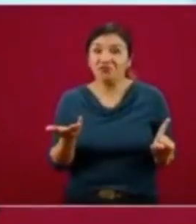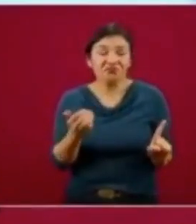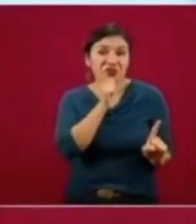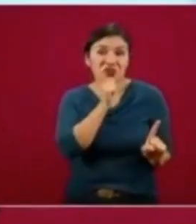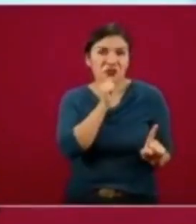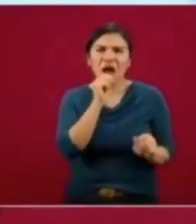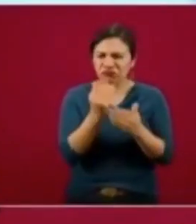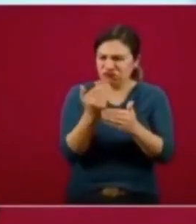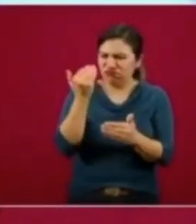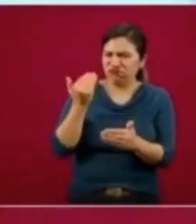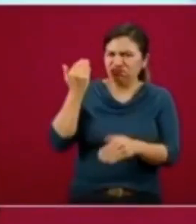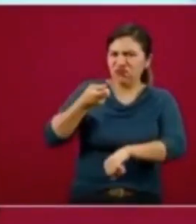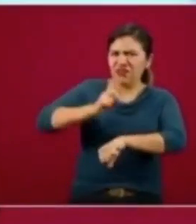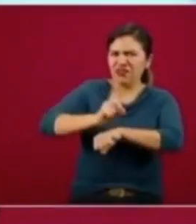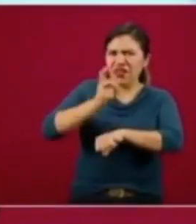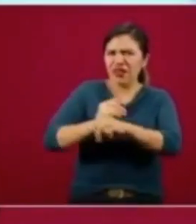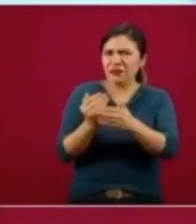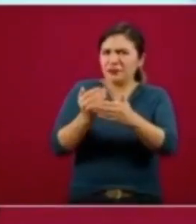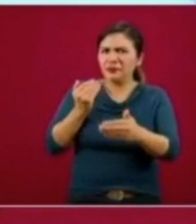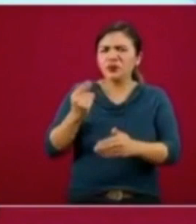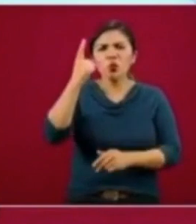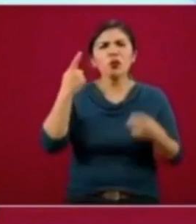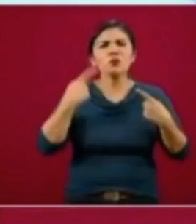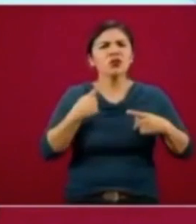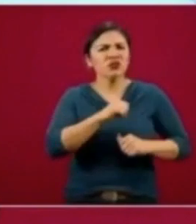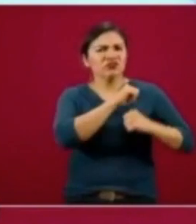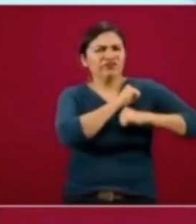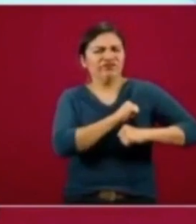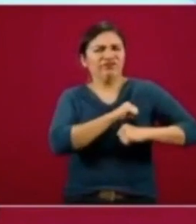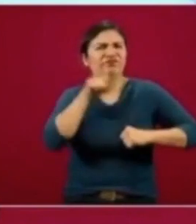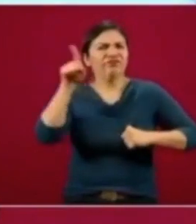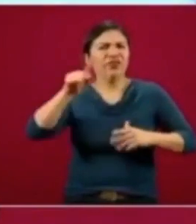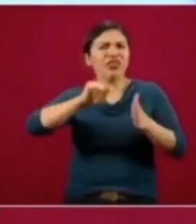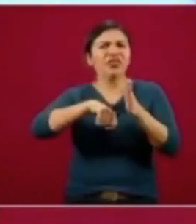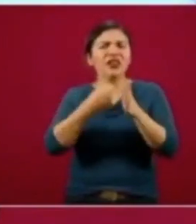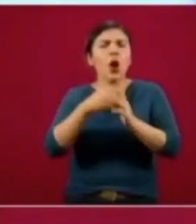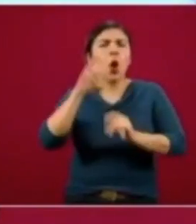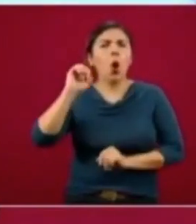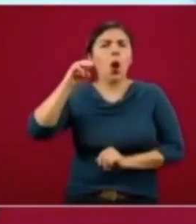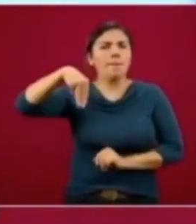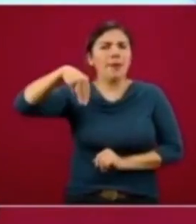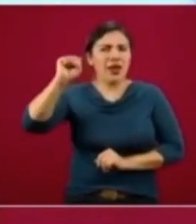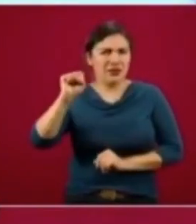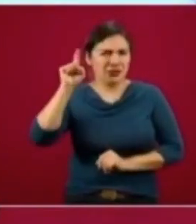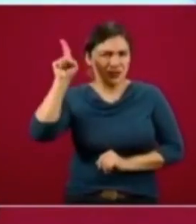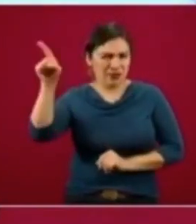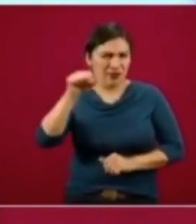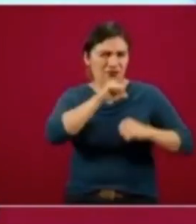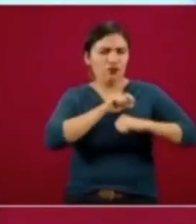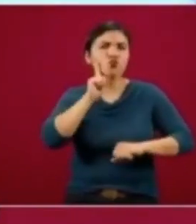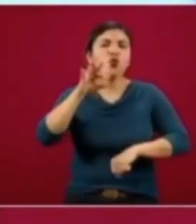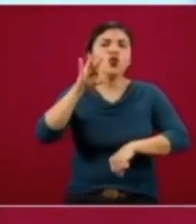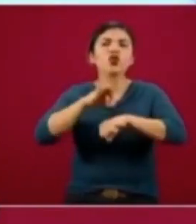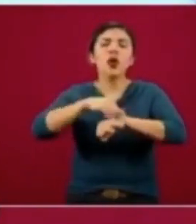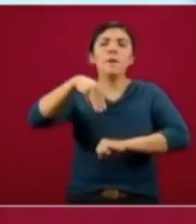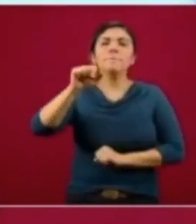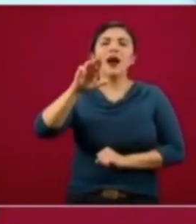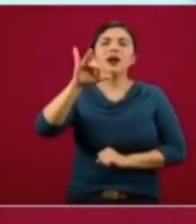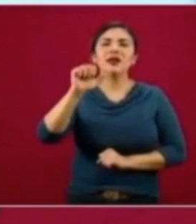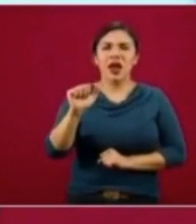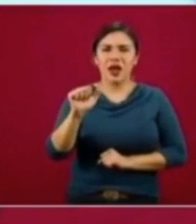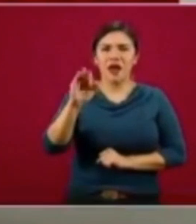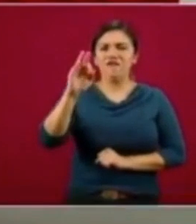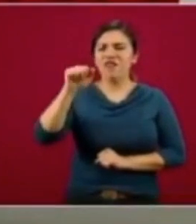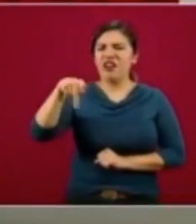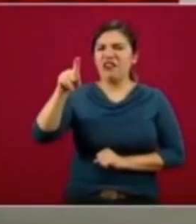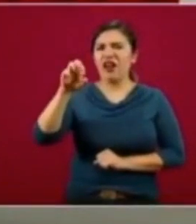Hace unos pocos días, una de las voceras técnicas de la Organización Mundial de la Salud, la doctora María Fankerkov,